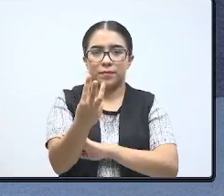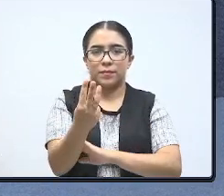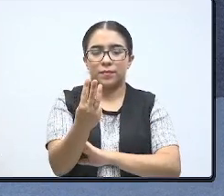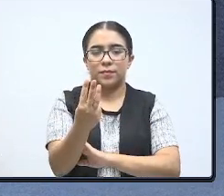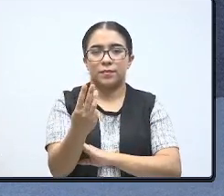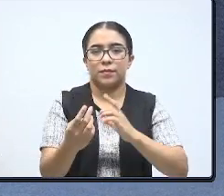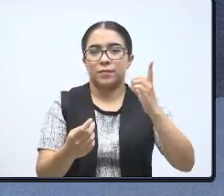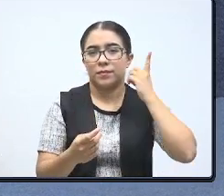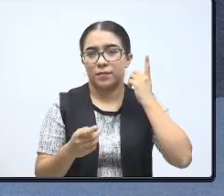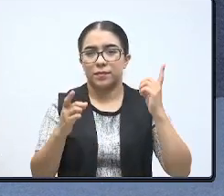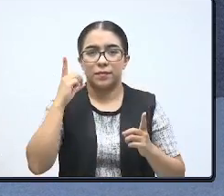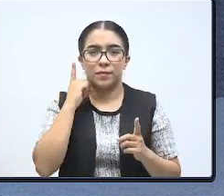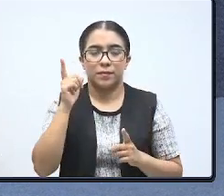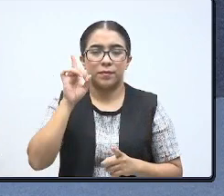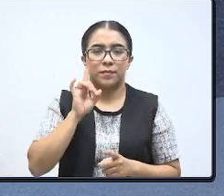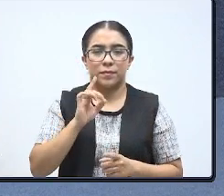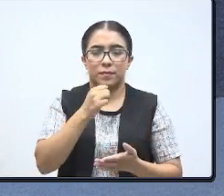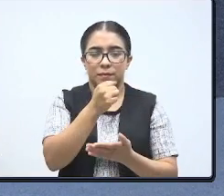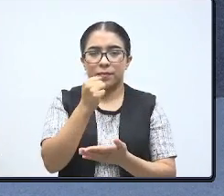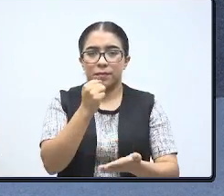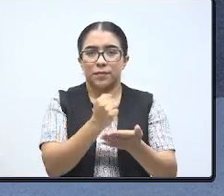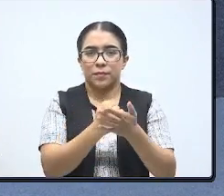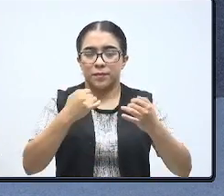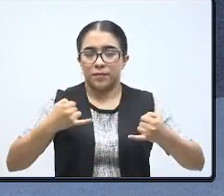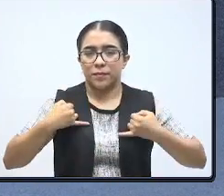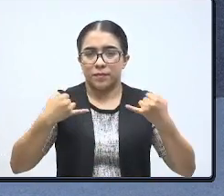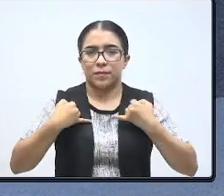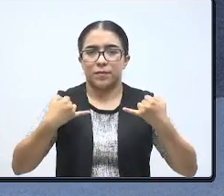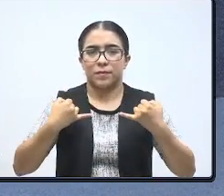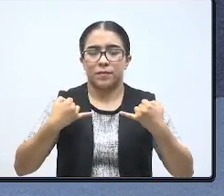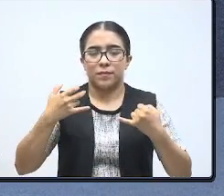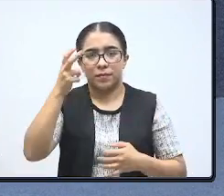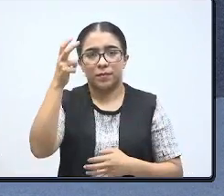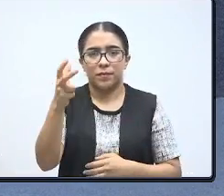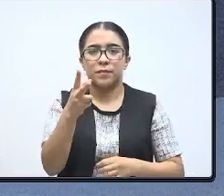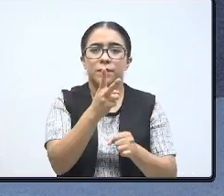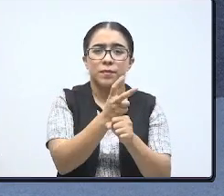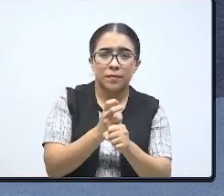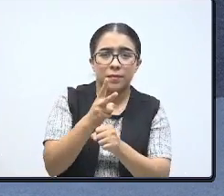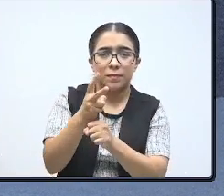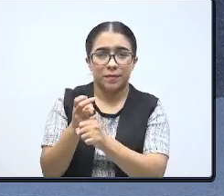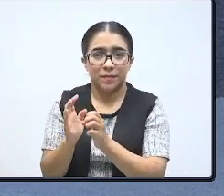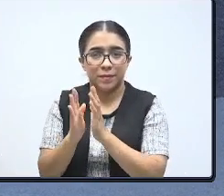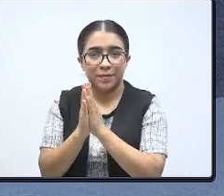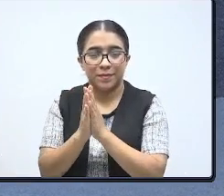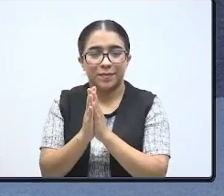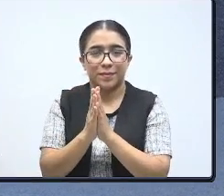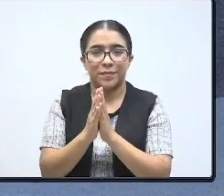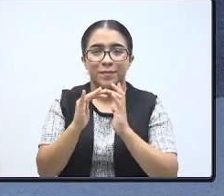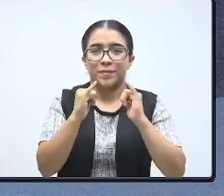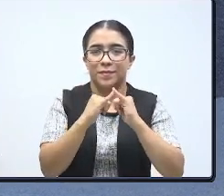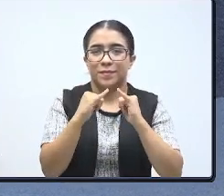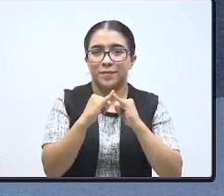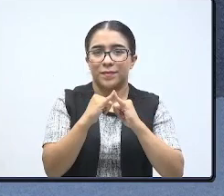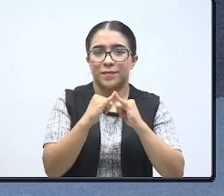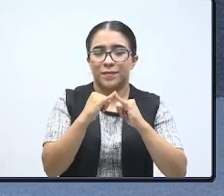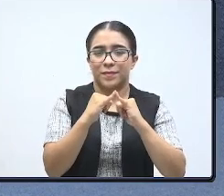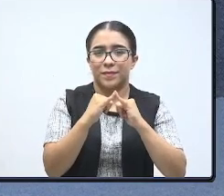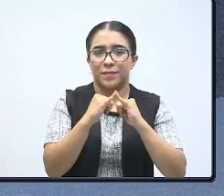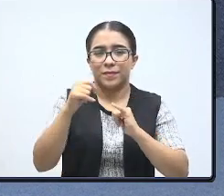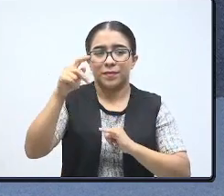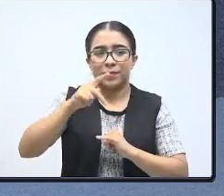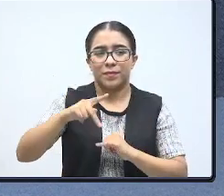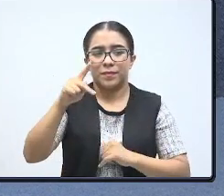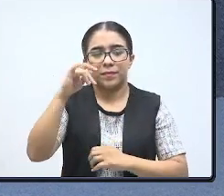las y los diputados integrantes del Congreso Juvenil del Estado de Hidalgo, exhortamos respetuosamente al Instituto Nacional de los Pueblos